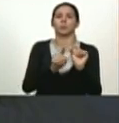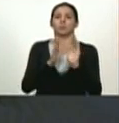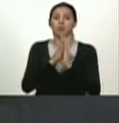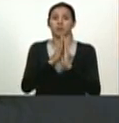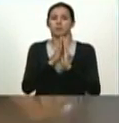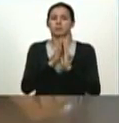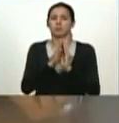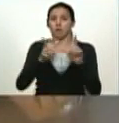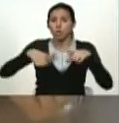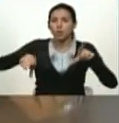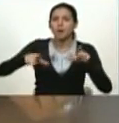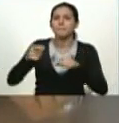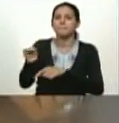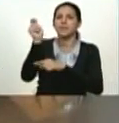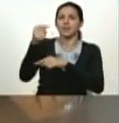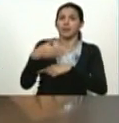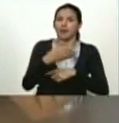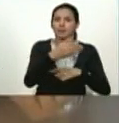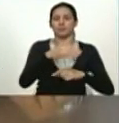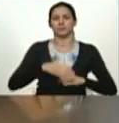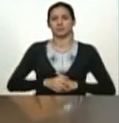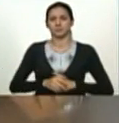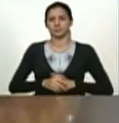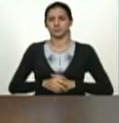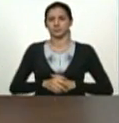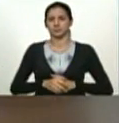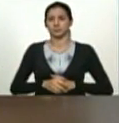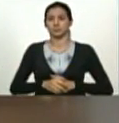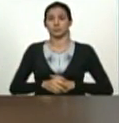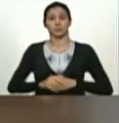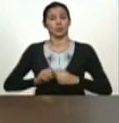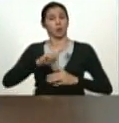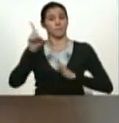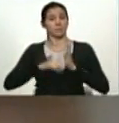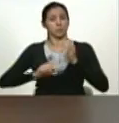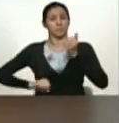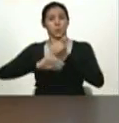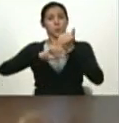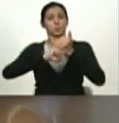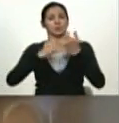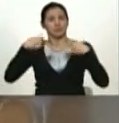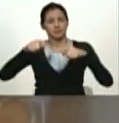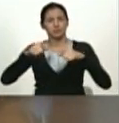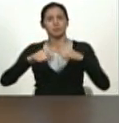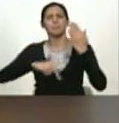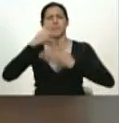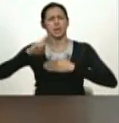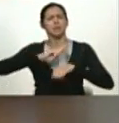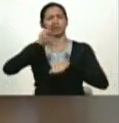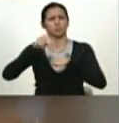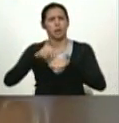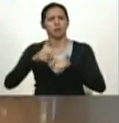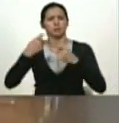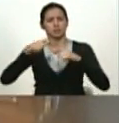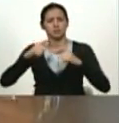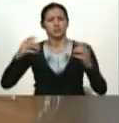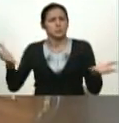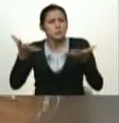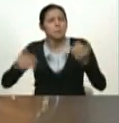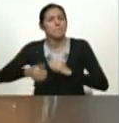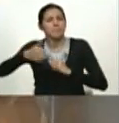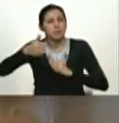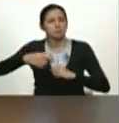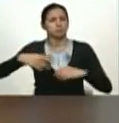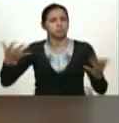de pesca uno y todo el apoyo y establezcamos un plan nacional para incrementar la pesca cada vez más